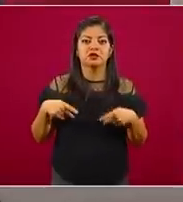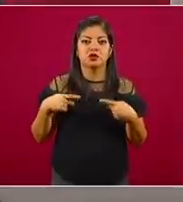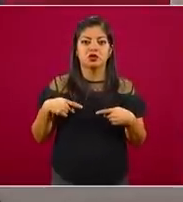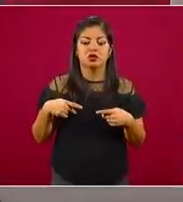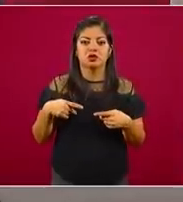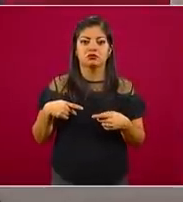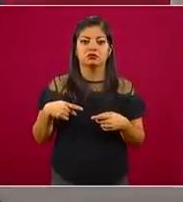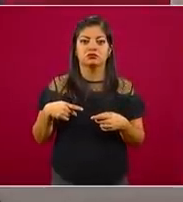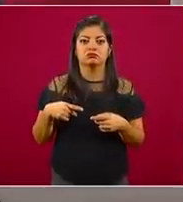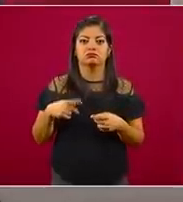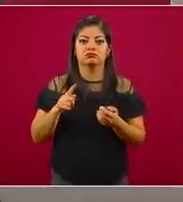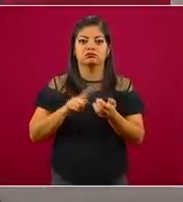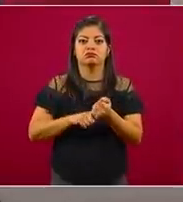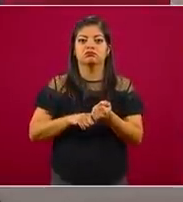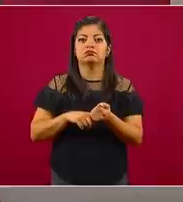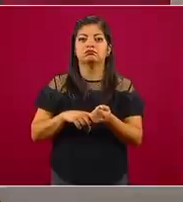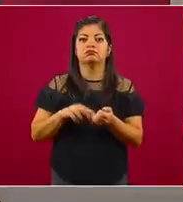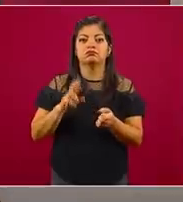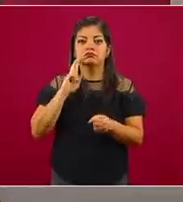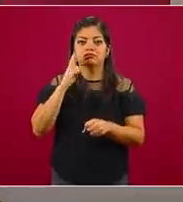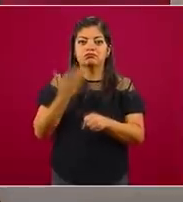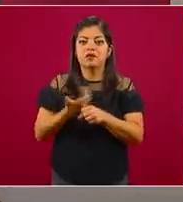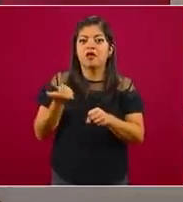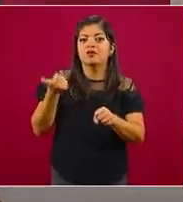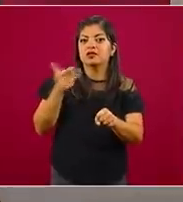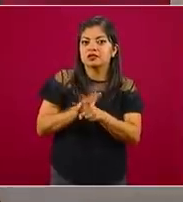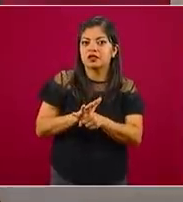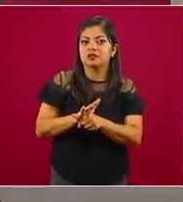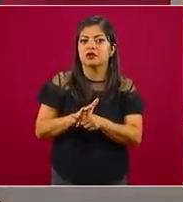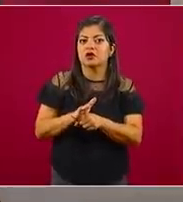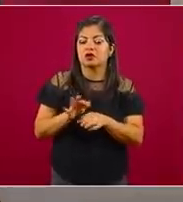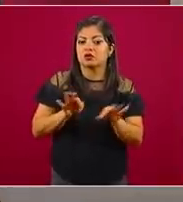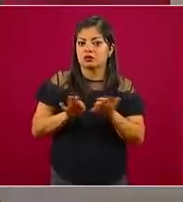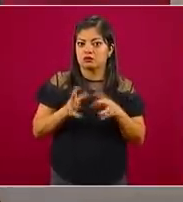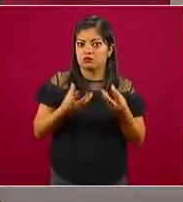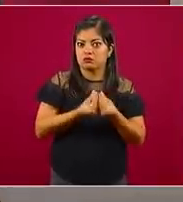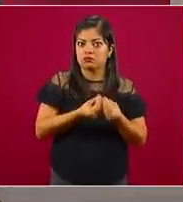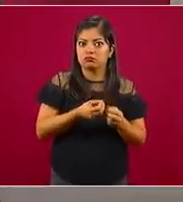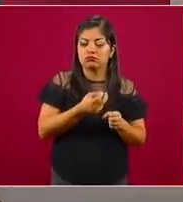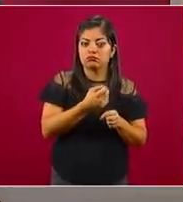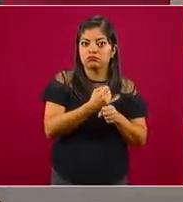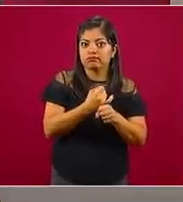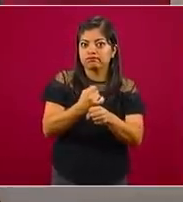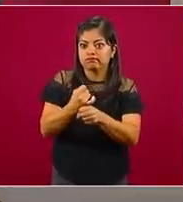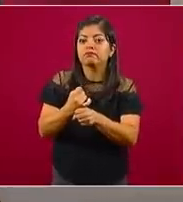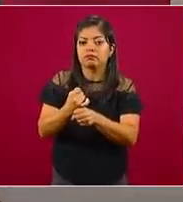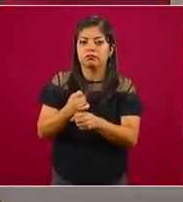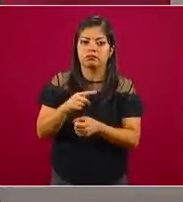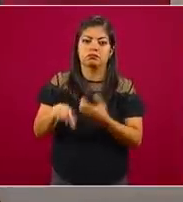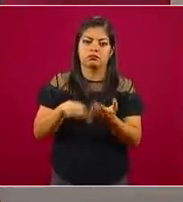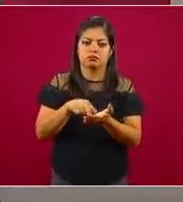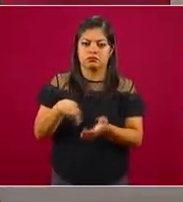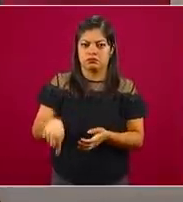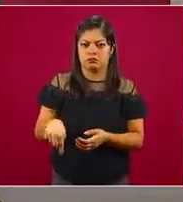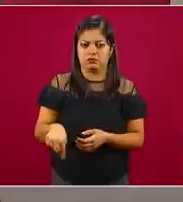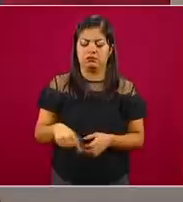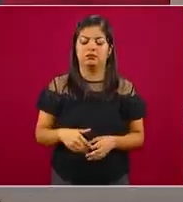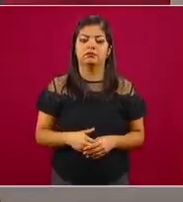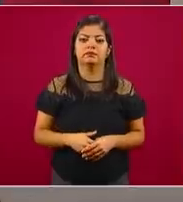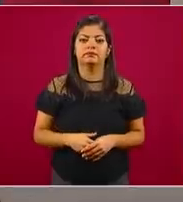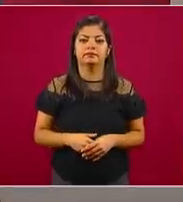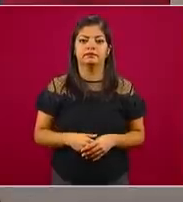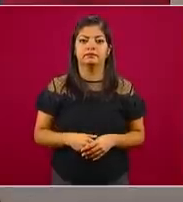situaciones administrativas prácticamente aquí en las instalaciones que tenemos en la zona metropolitana.